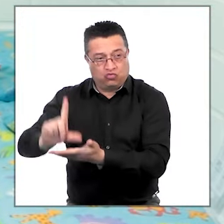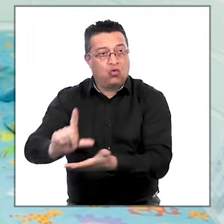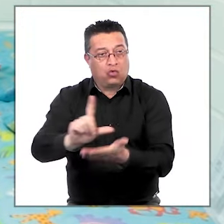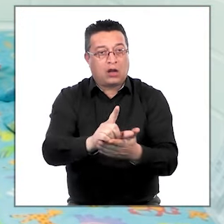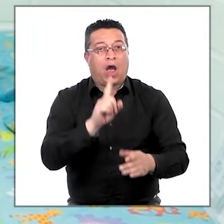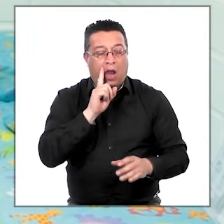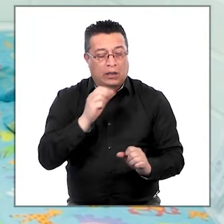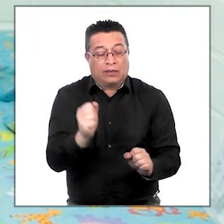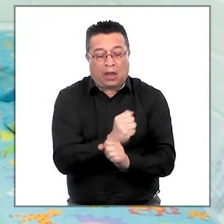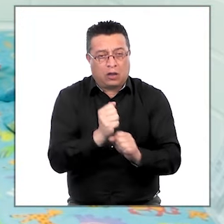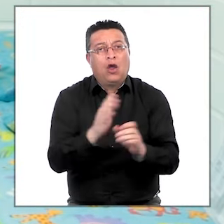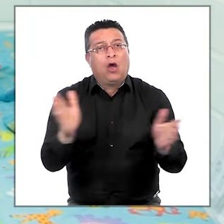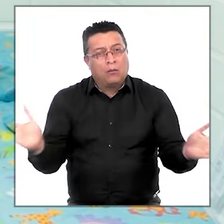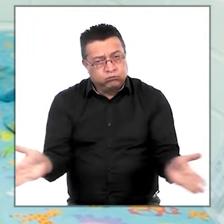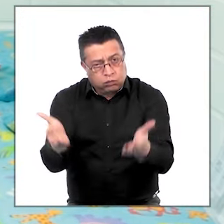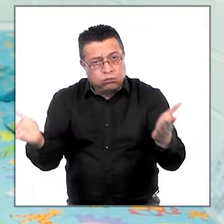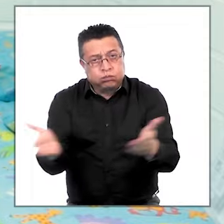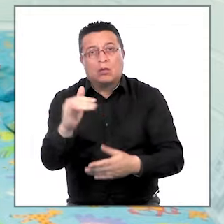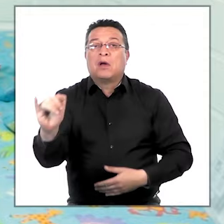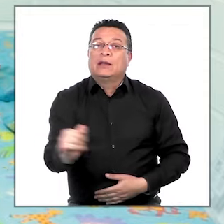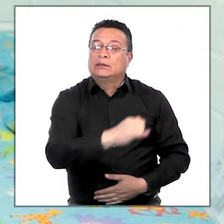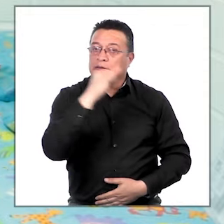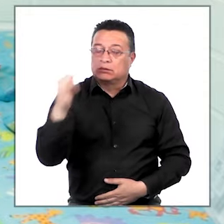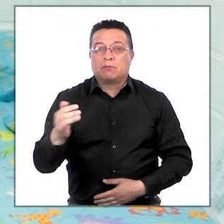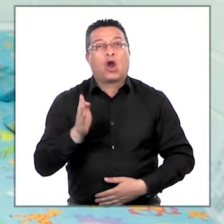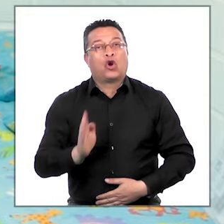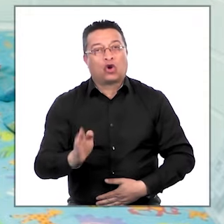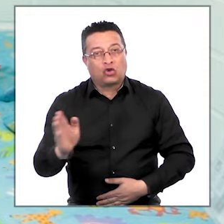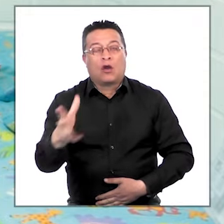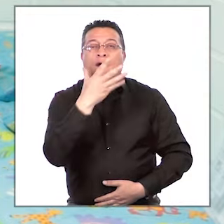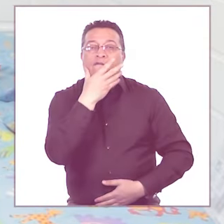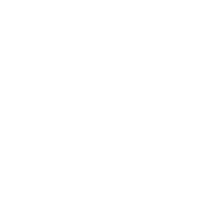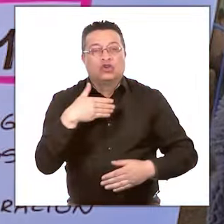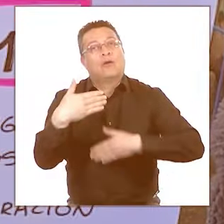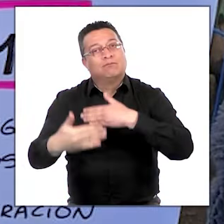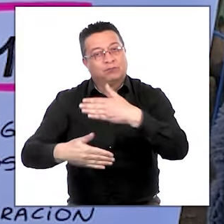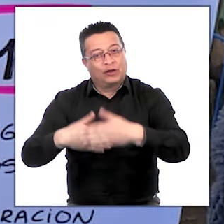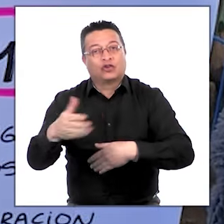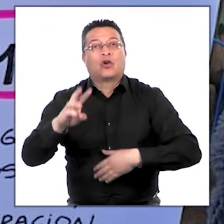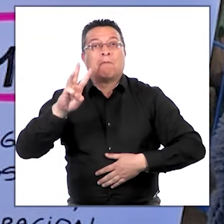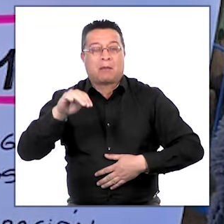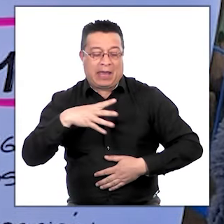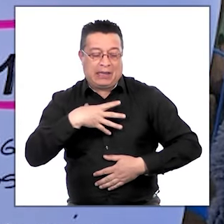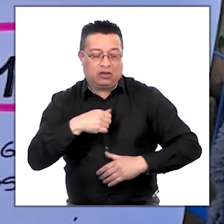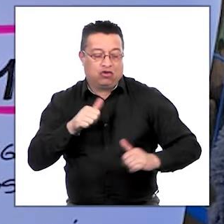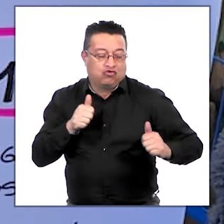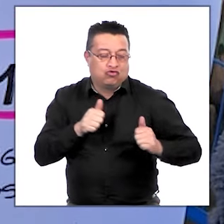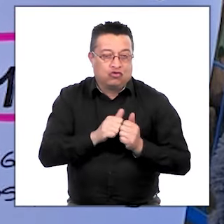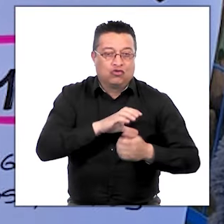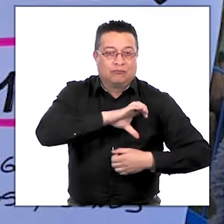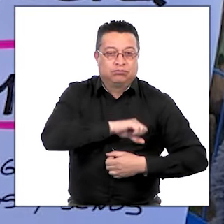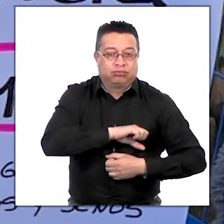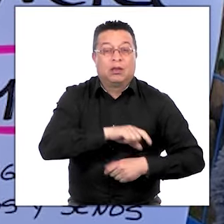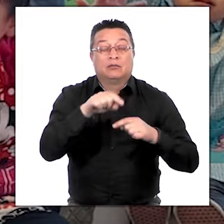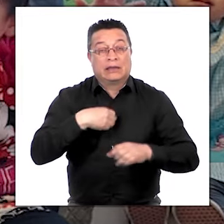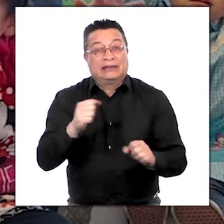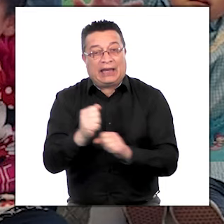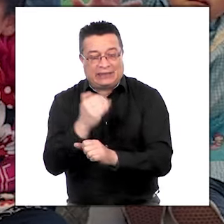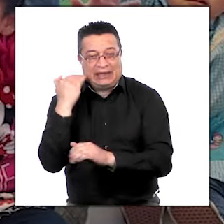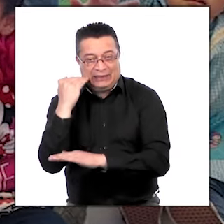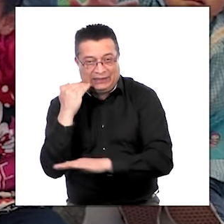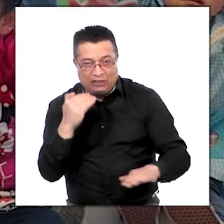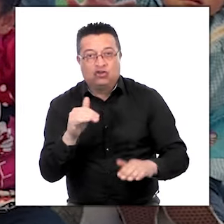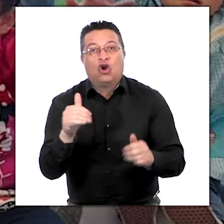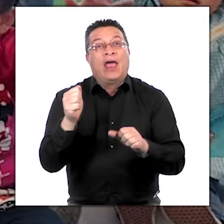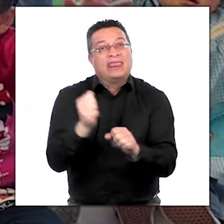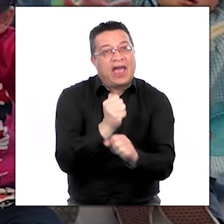espacios, tenemos talleres y fomentamos siempre que se continúe este hermoso proceso entre la madre y su hijo. Nosotros tenemos talleres con niños,